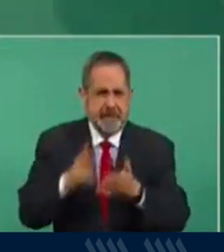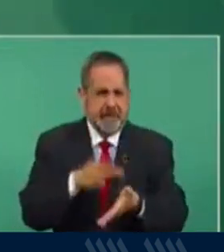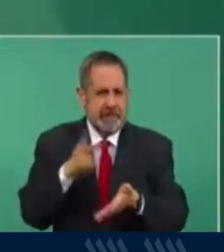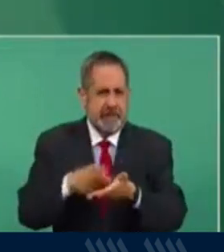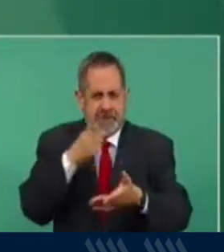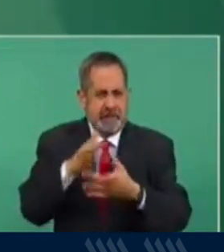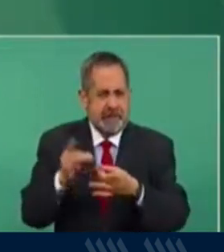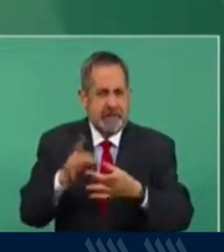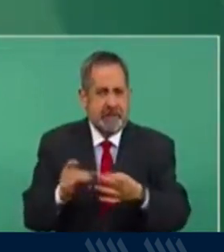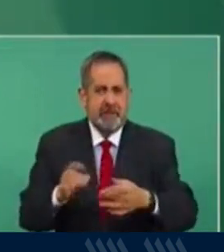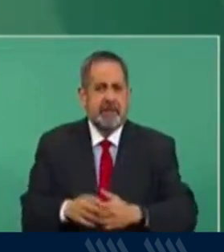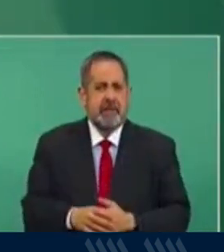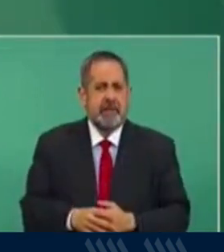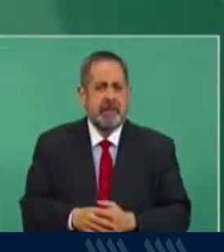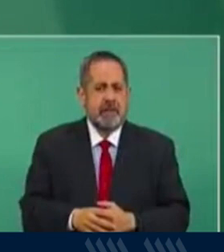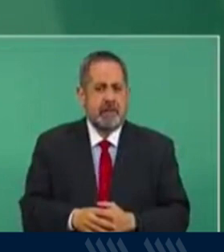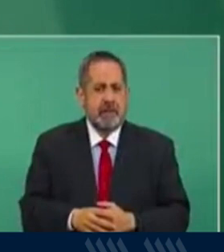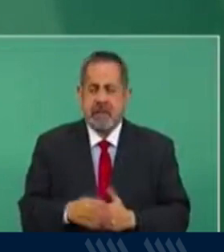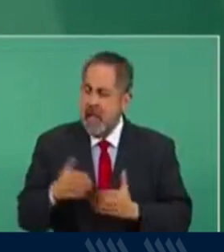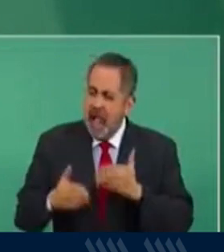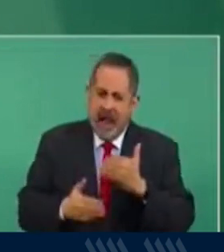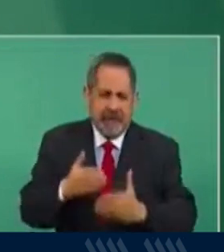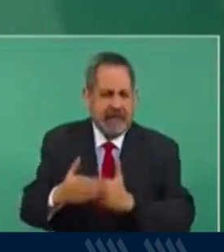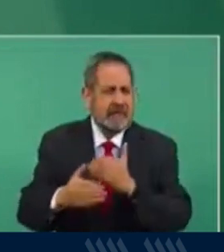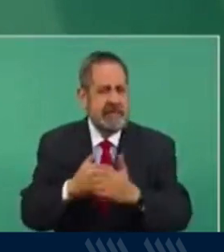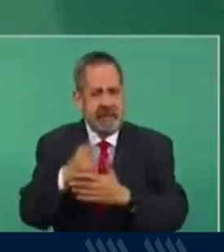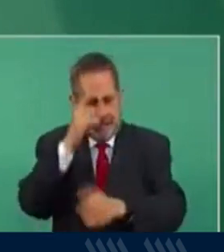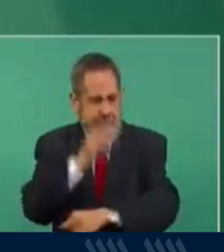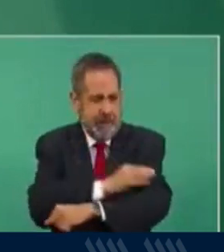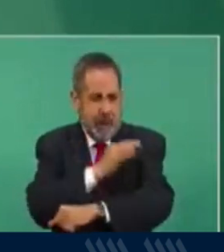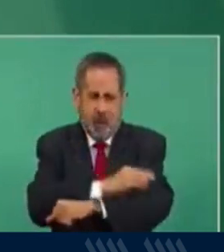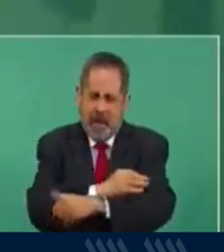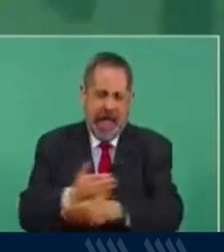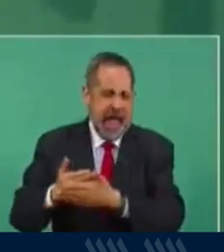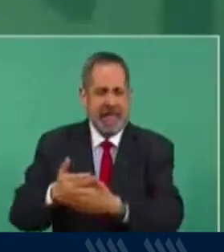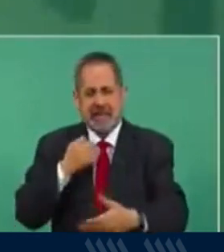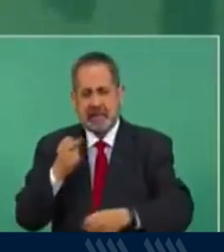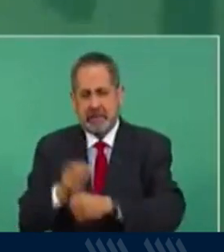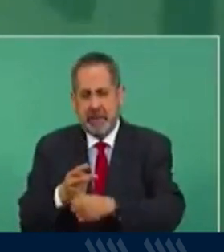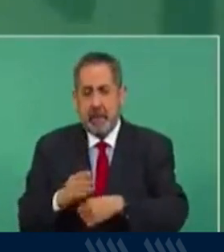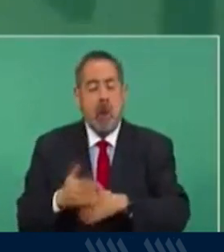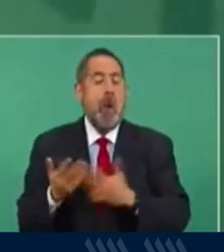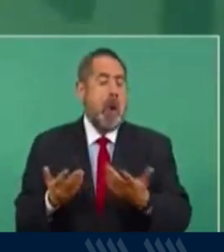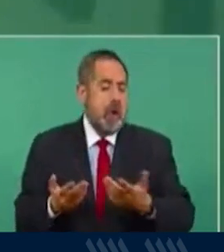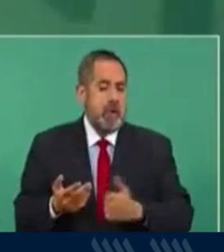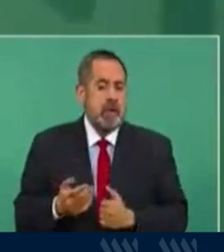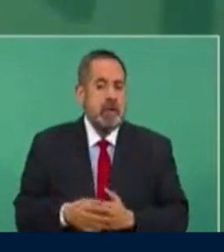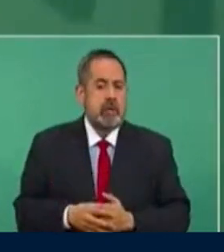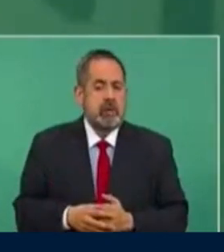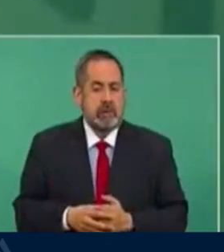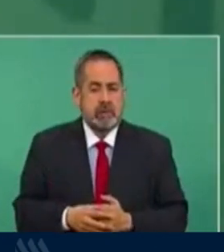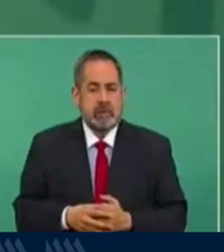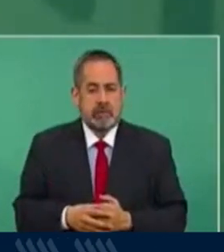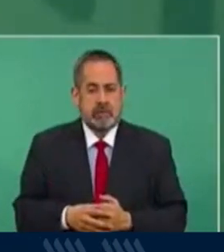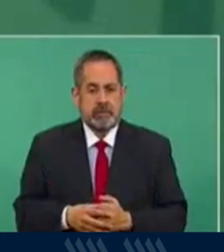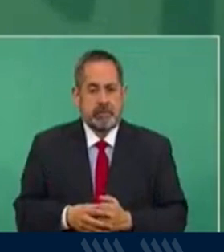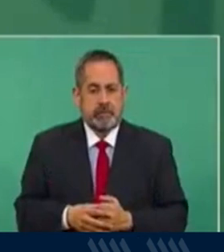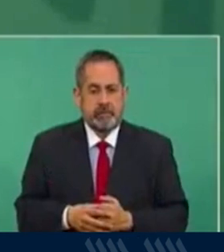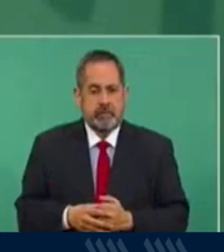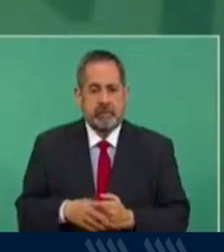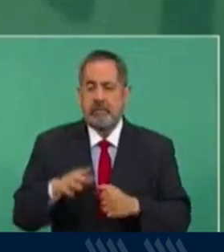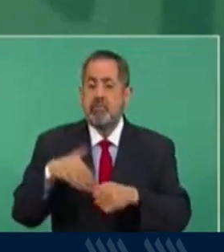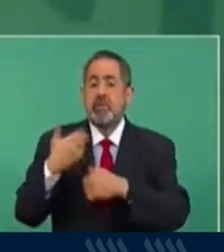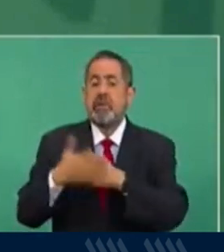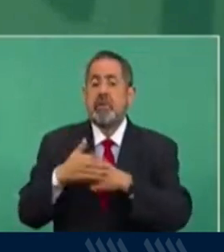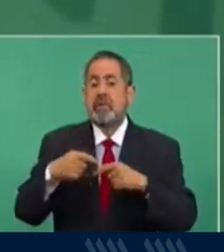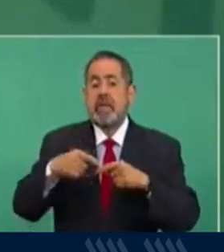repetido, de que íbamos a avanzar en la vacunación, porque vienen los